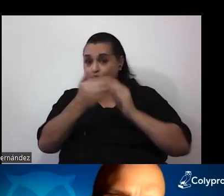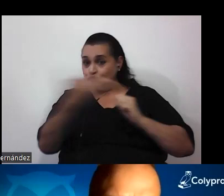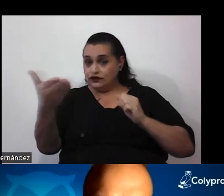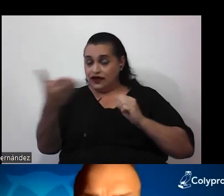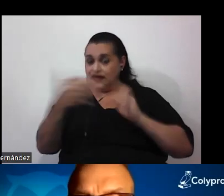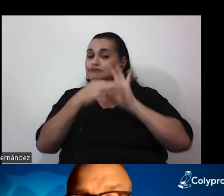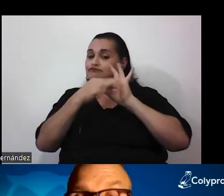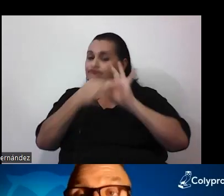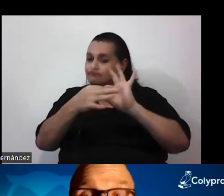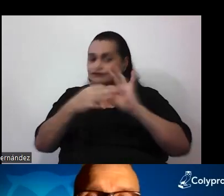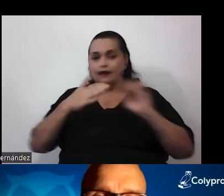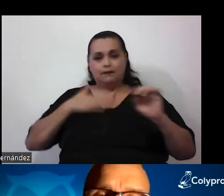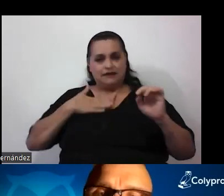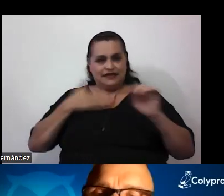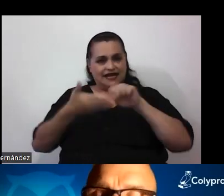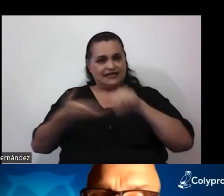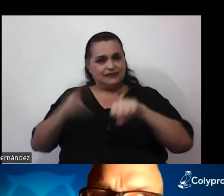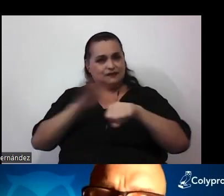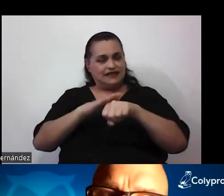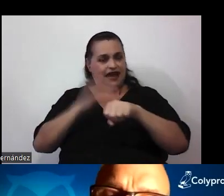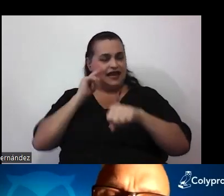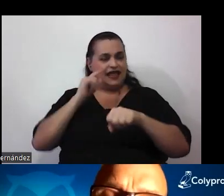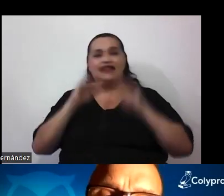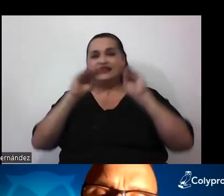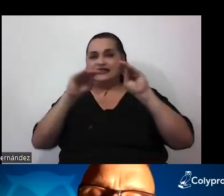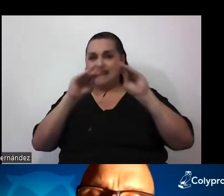mi especialidad, que es la didáctica de la biología